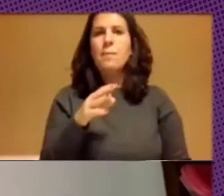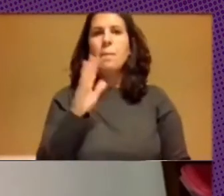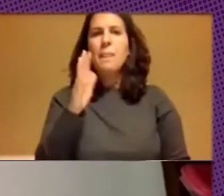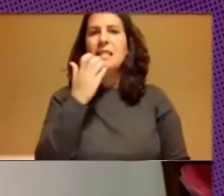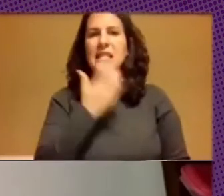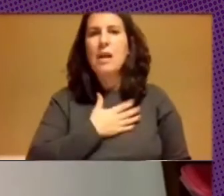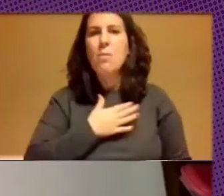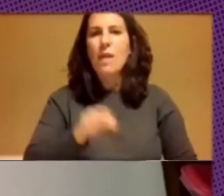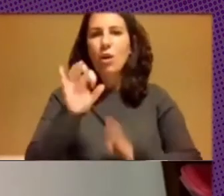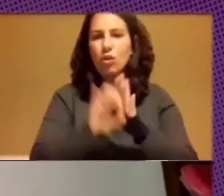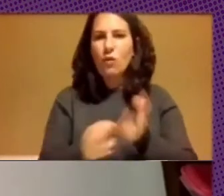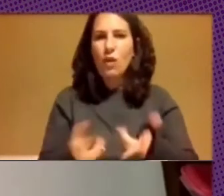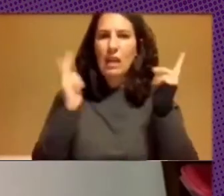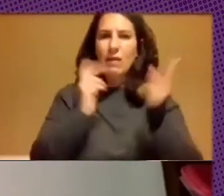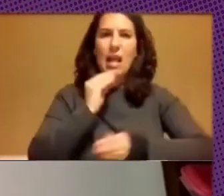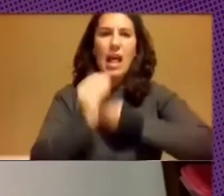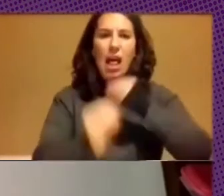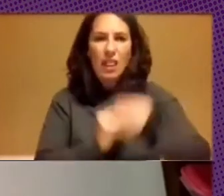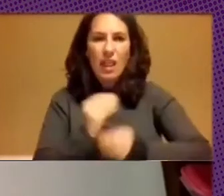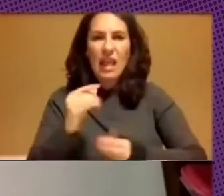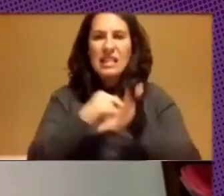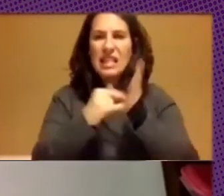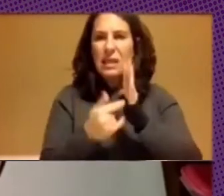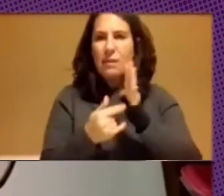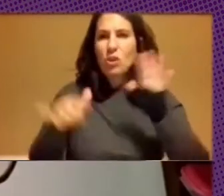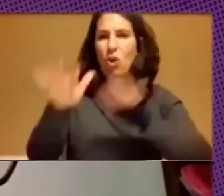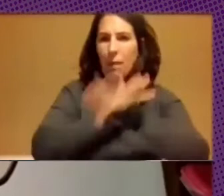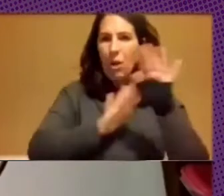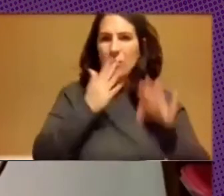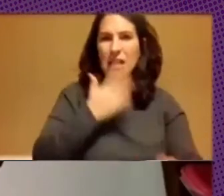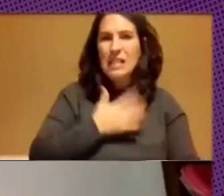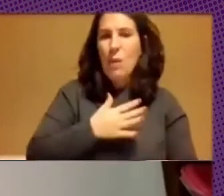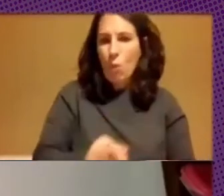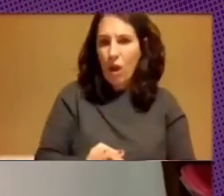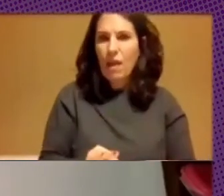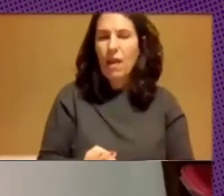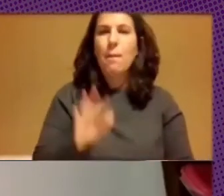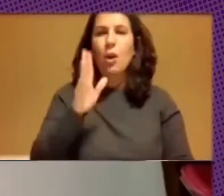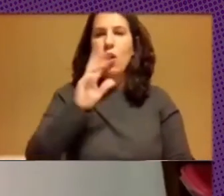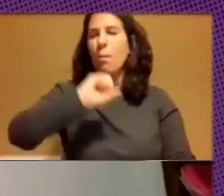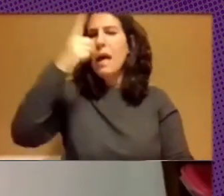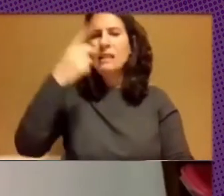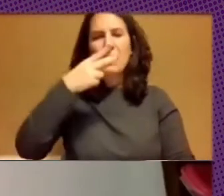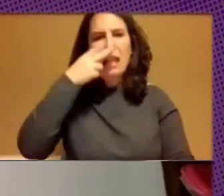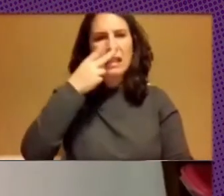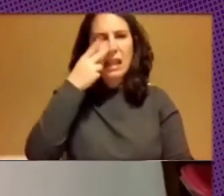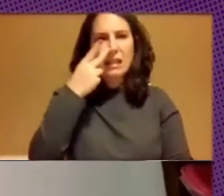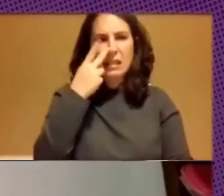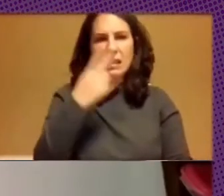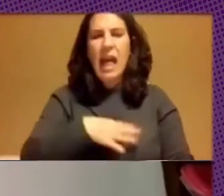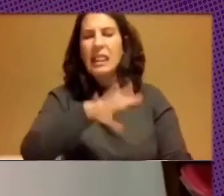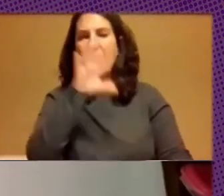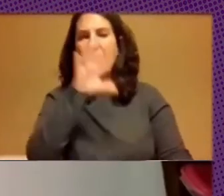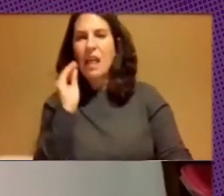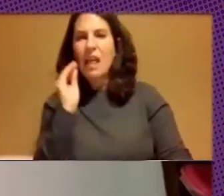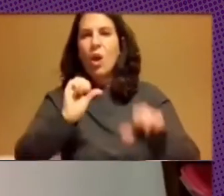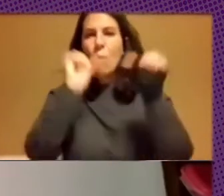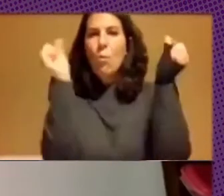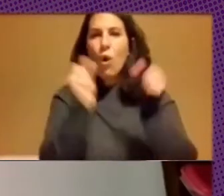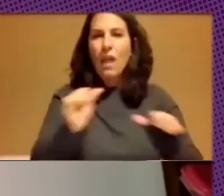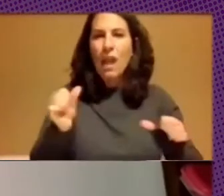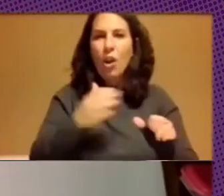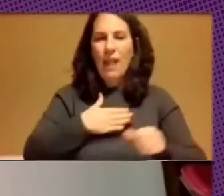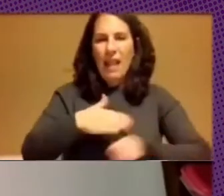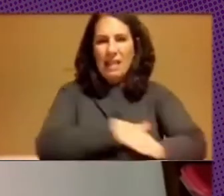software libre hacer sistemas complejos, sin envergadura, creo que lo más interesante es entender cuál es el modelo que tiene que llevar al